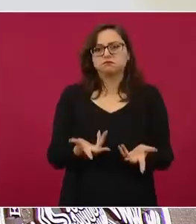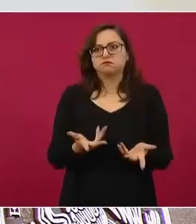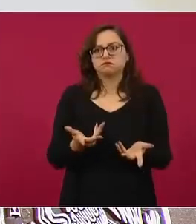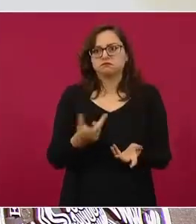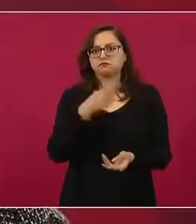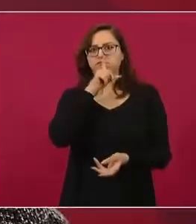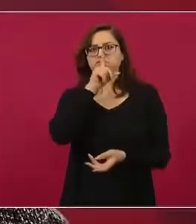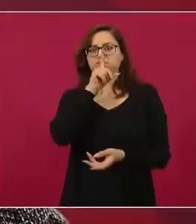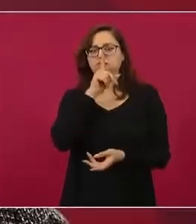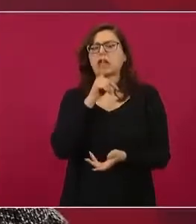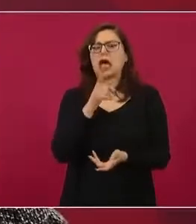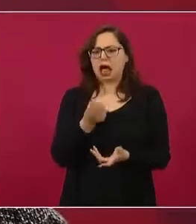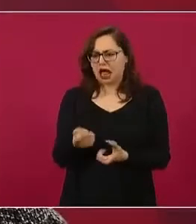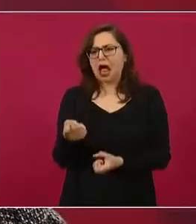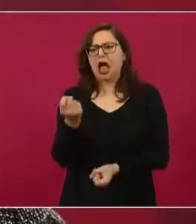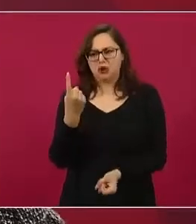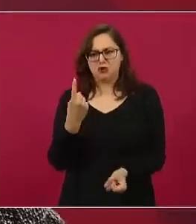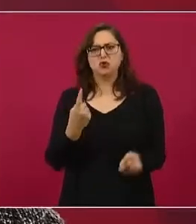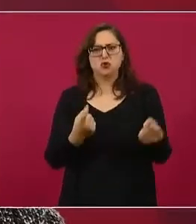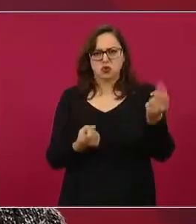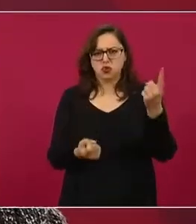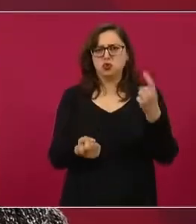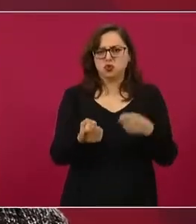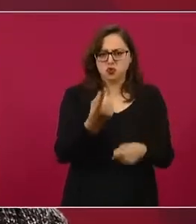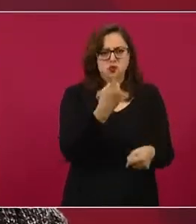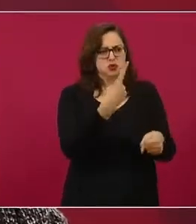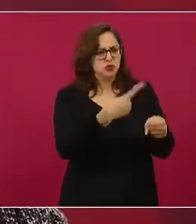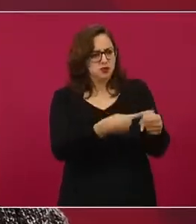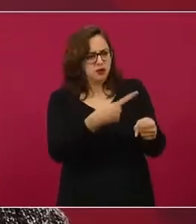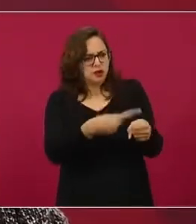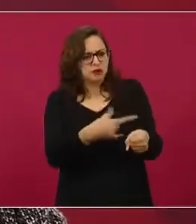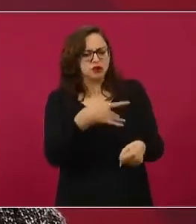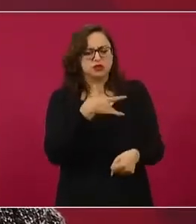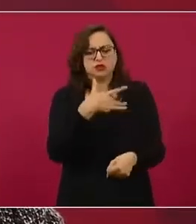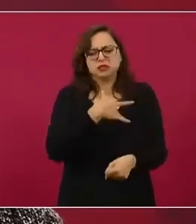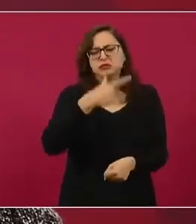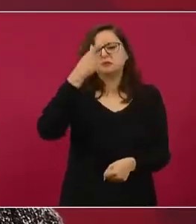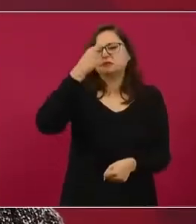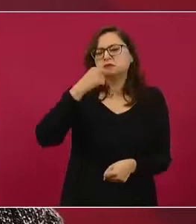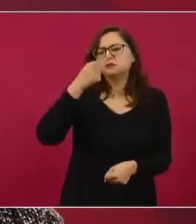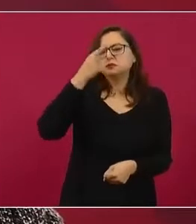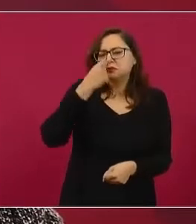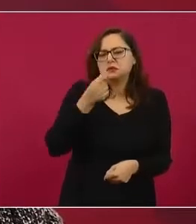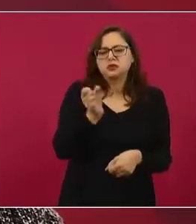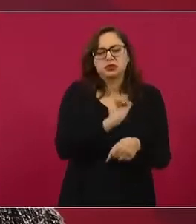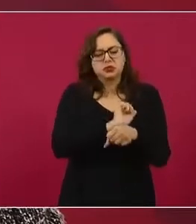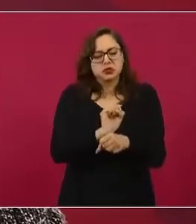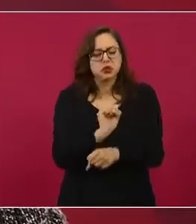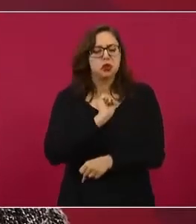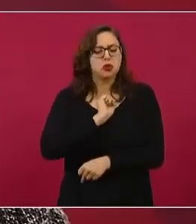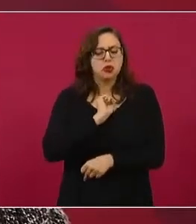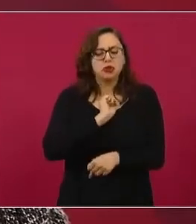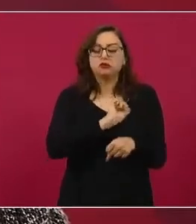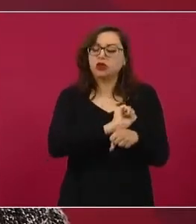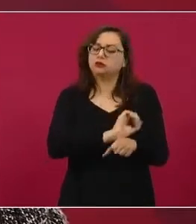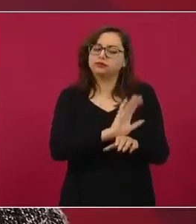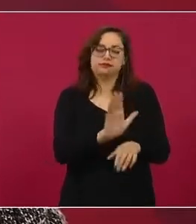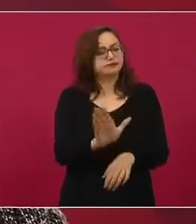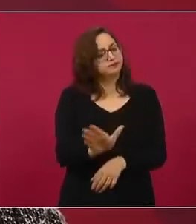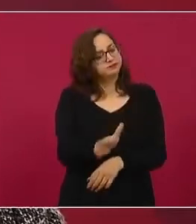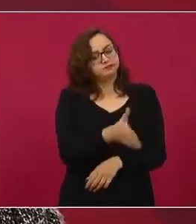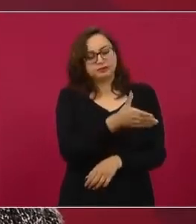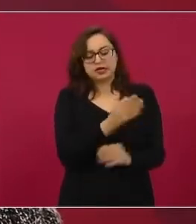efectivamente hay alguna situación de algún síntoma de catarrito, de gripa, de tos, inmediatamente